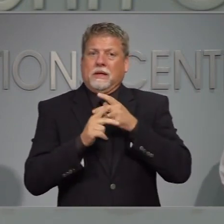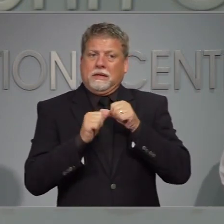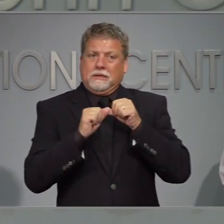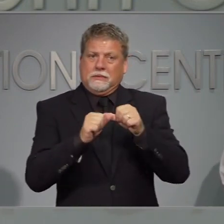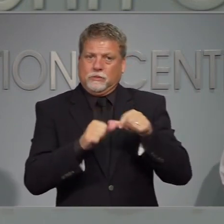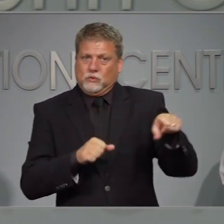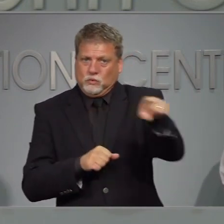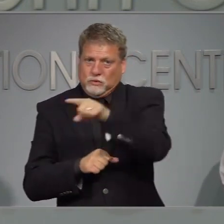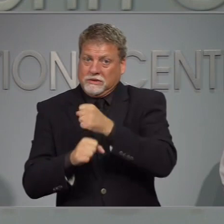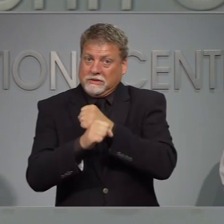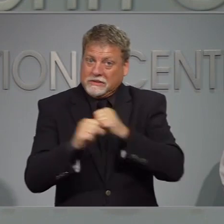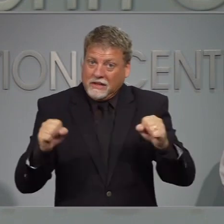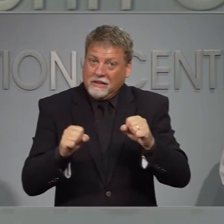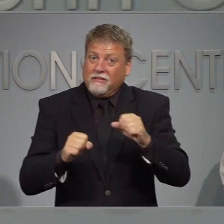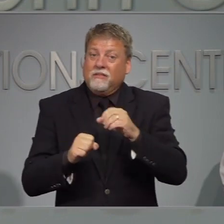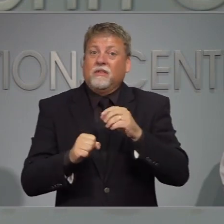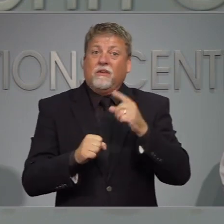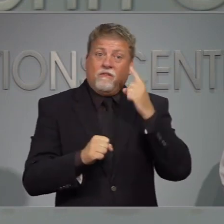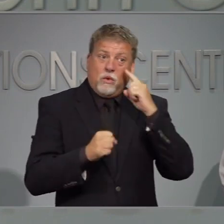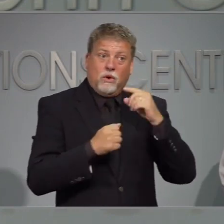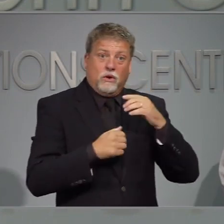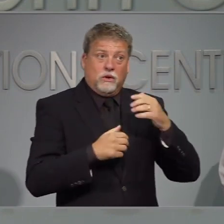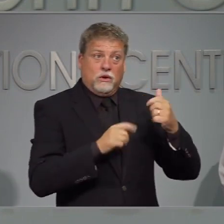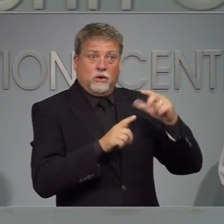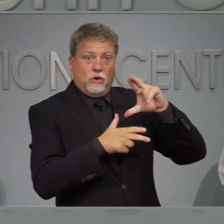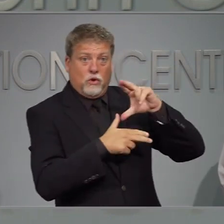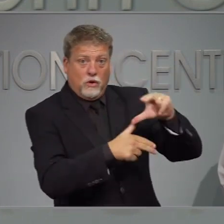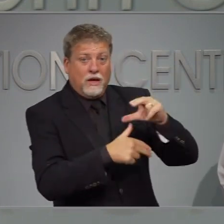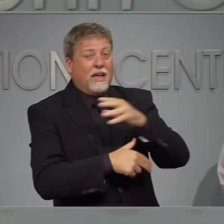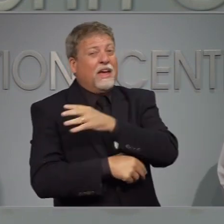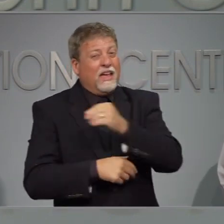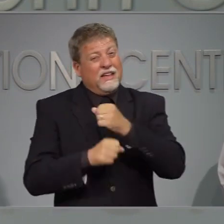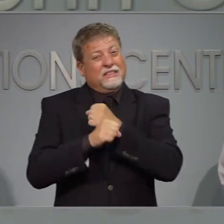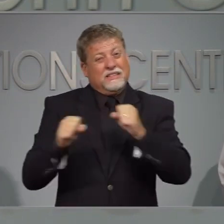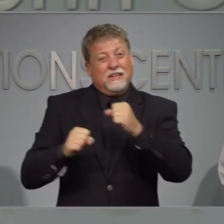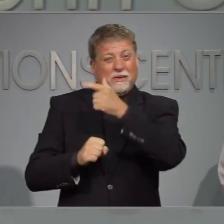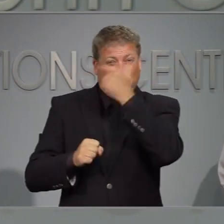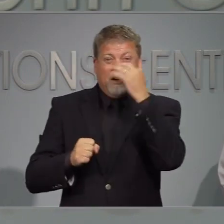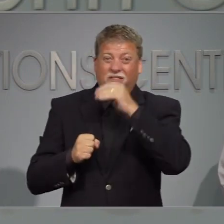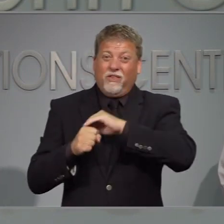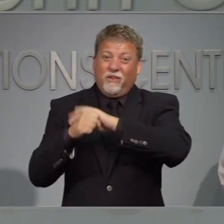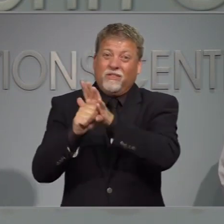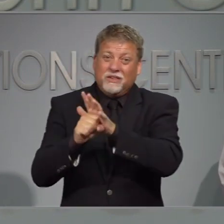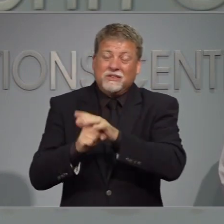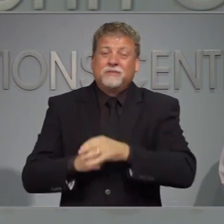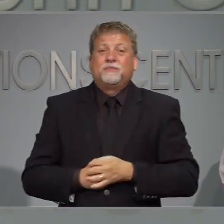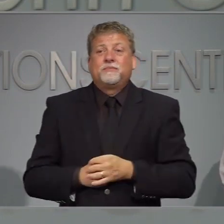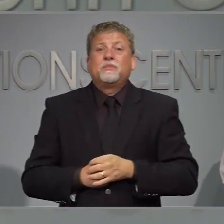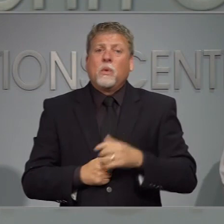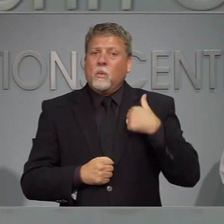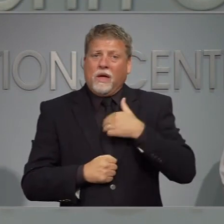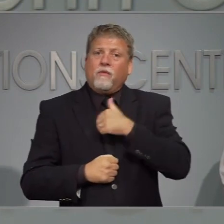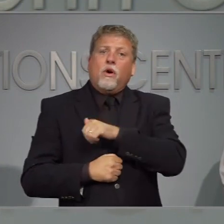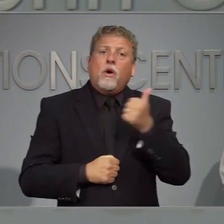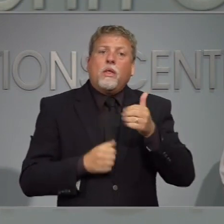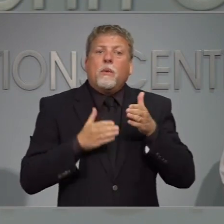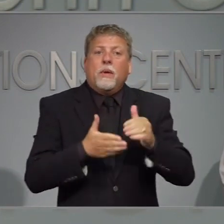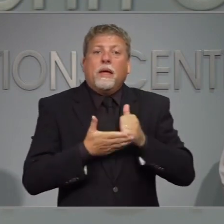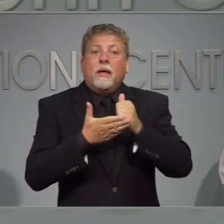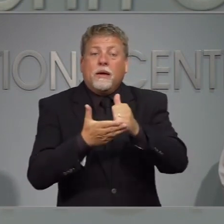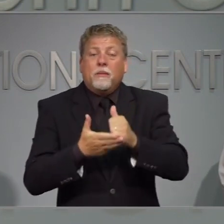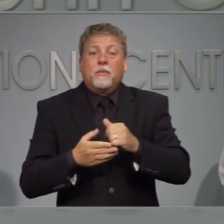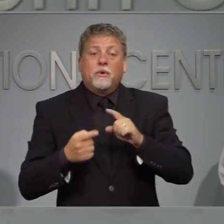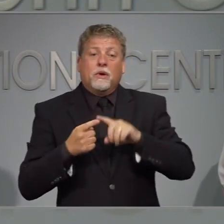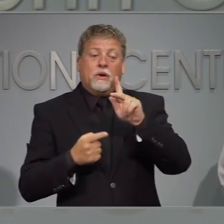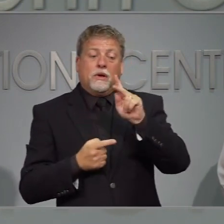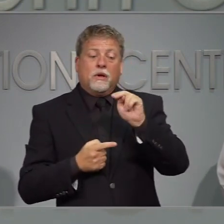tormenta. Agradezco mucho por el equipo de respuesta de emergencia y todos los esfuerzos que han hecho para prepararse incluso la